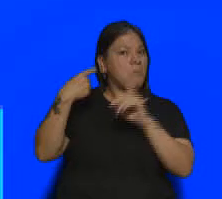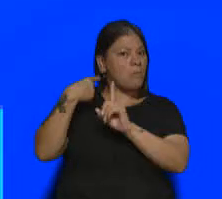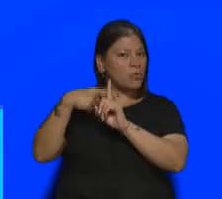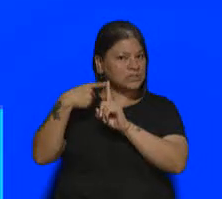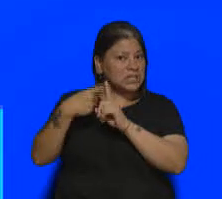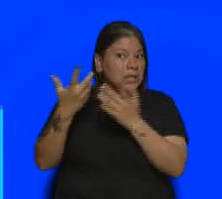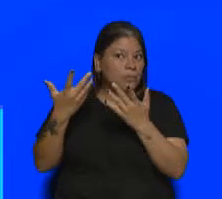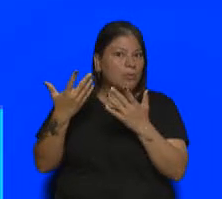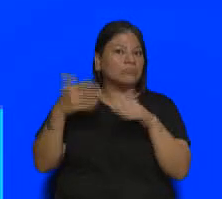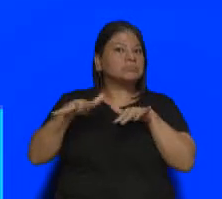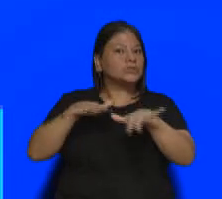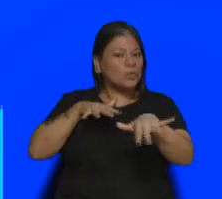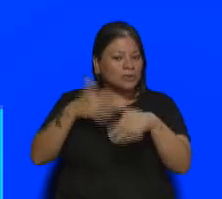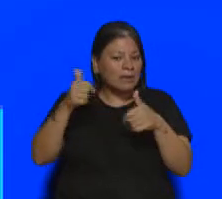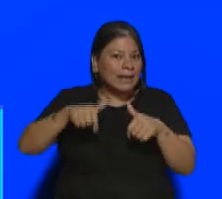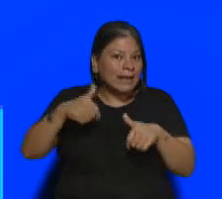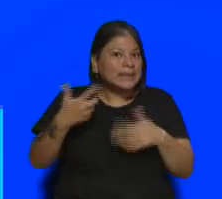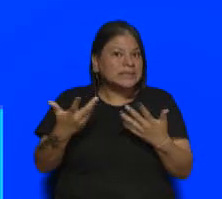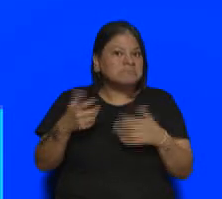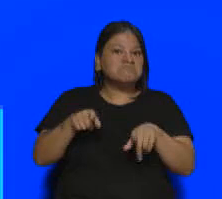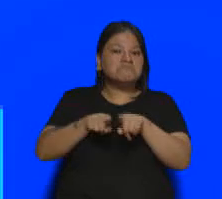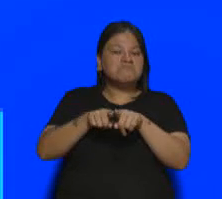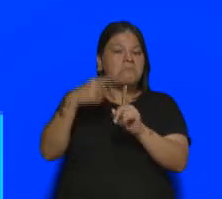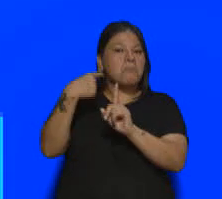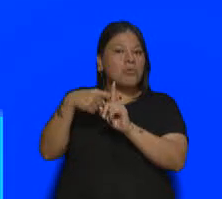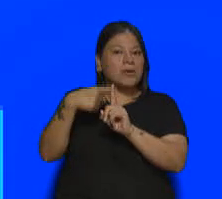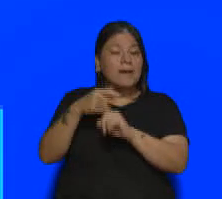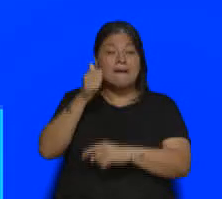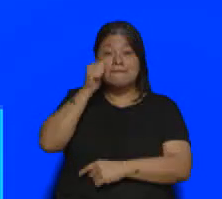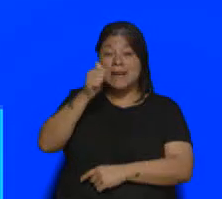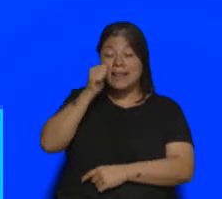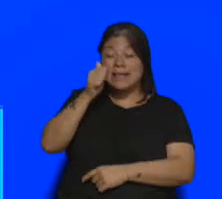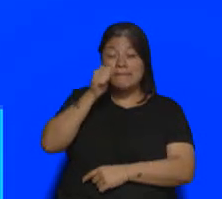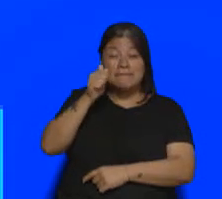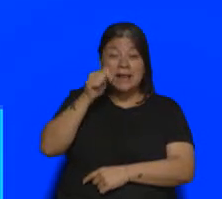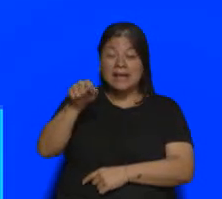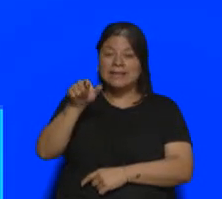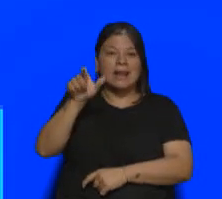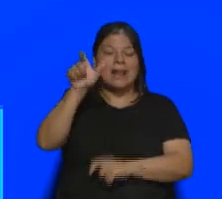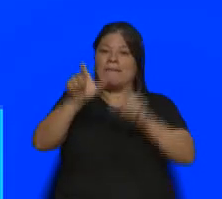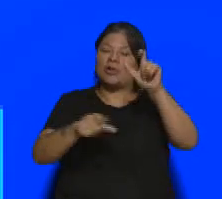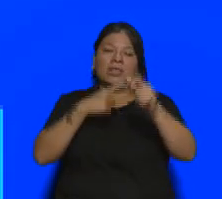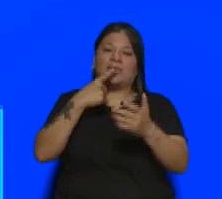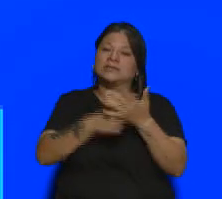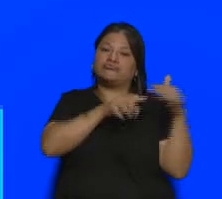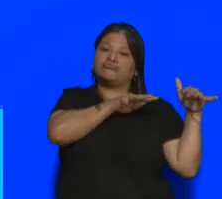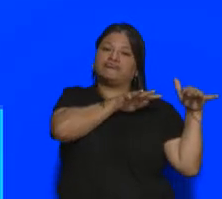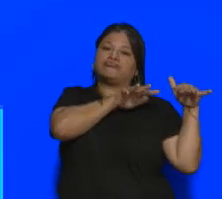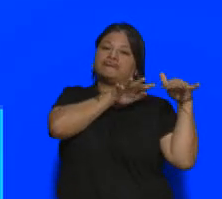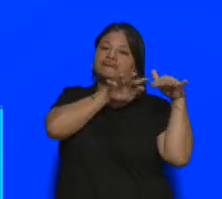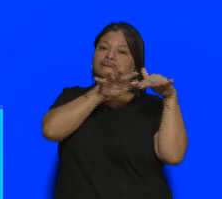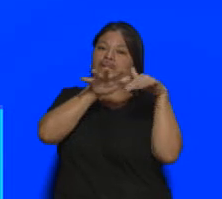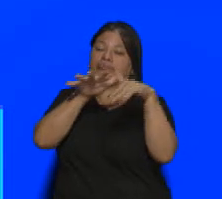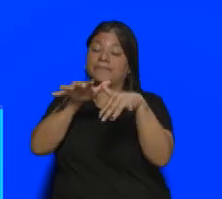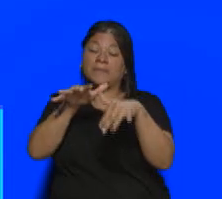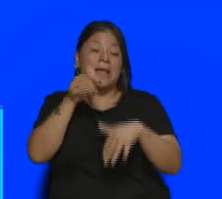Y entendemos que Mar del Plata está siendo una de las ciudades más elegidas por todos los argentinos. Claro, y es la ciudad